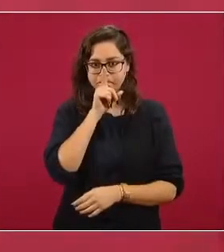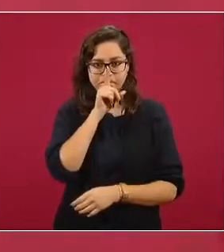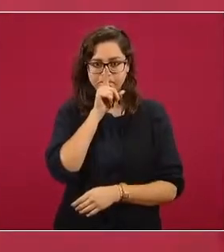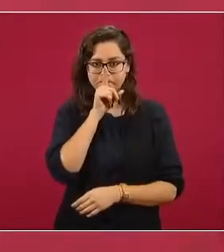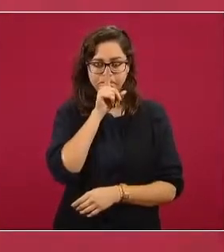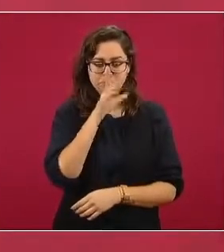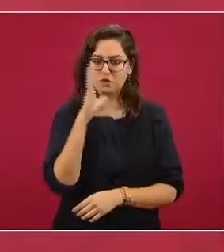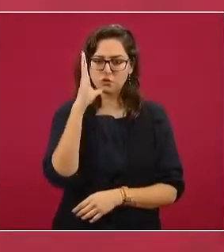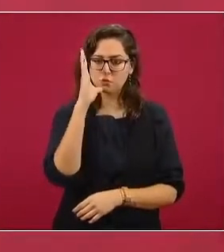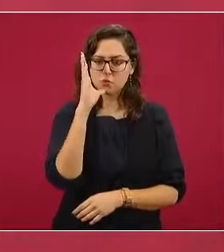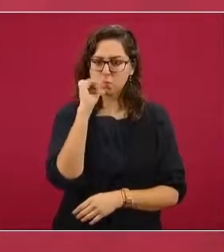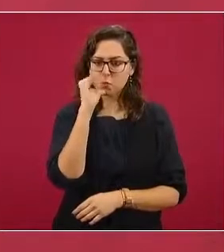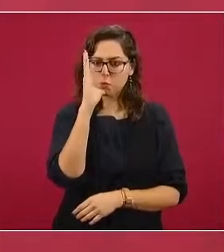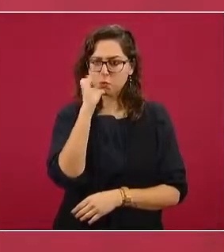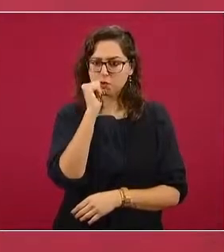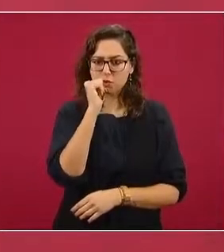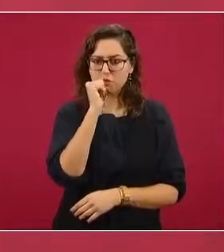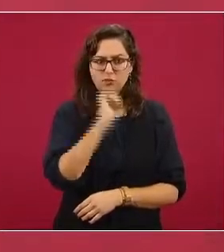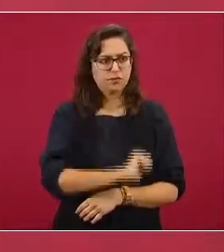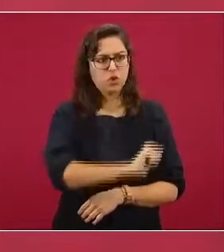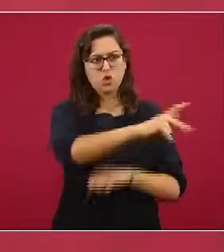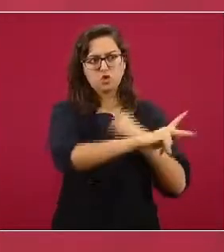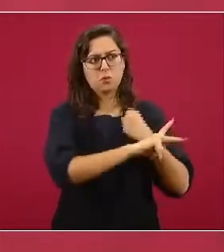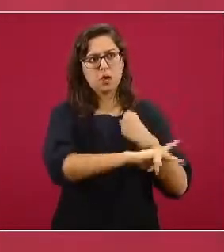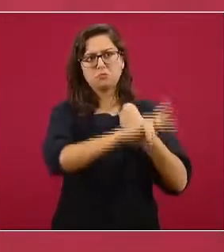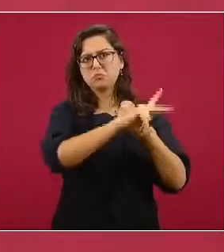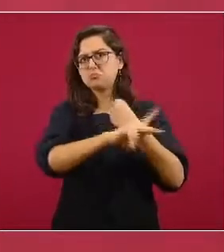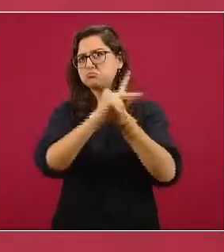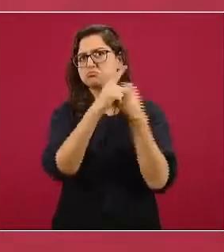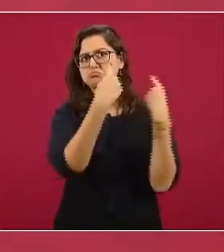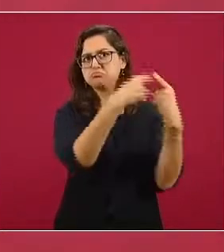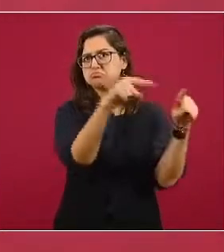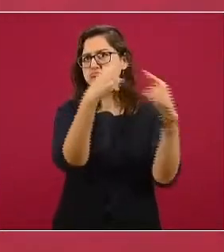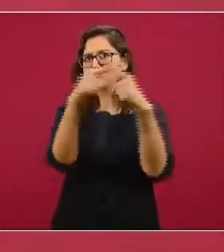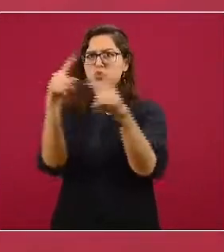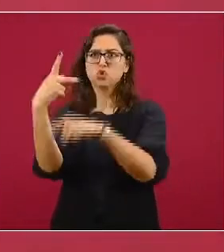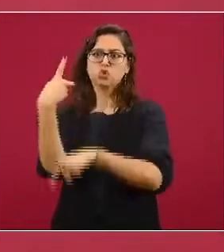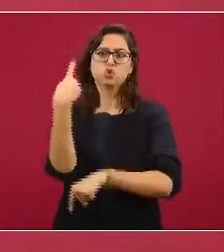de otros países, de otras naciones.